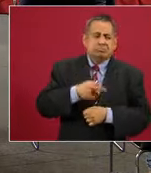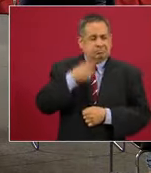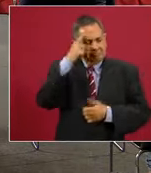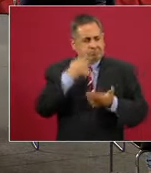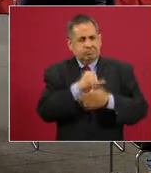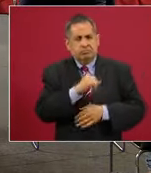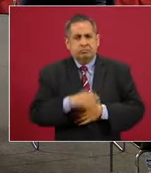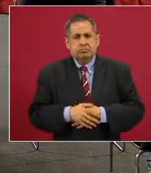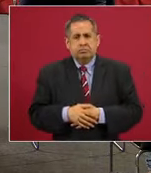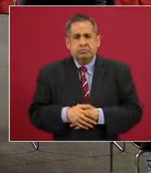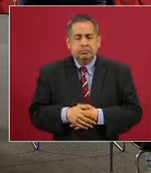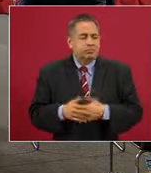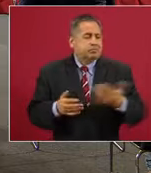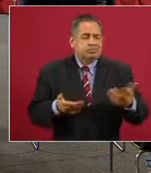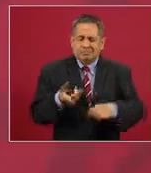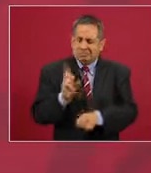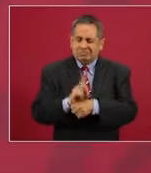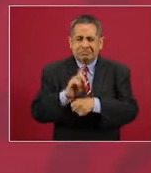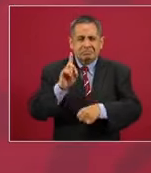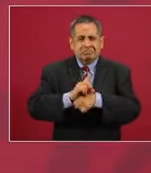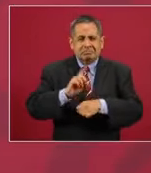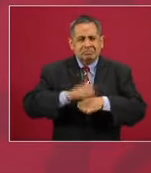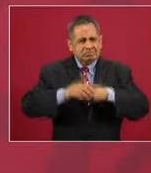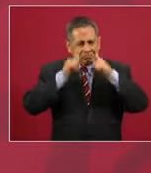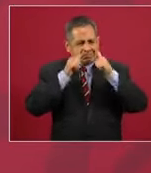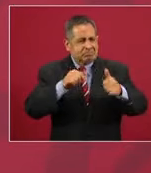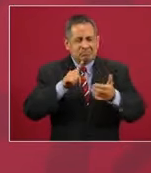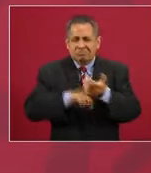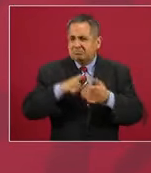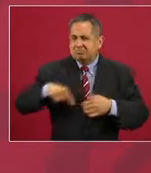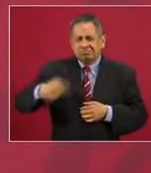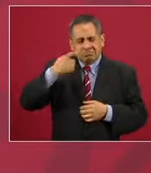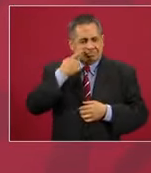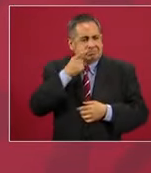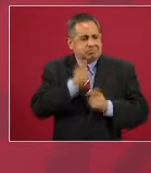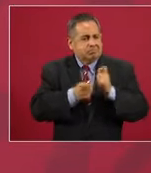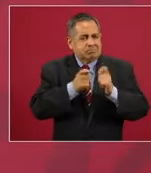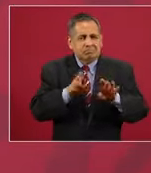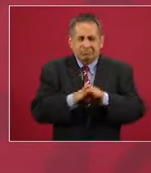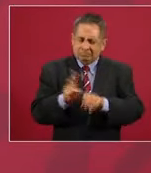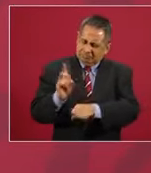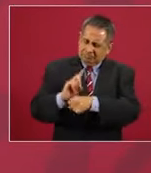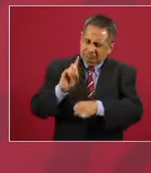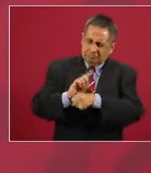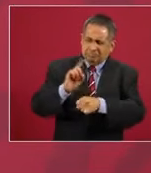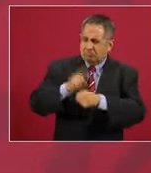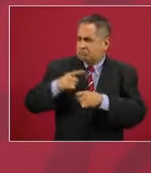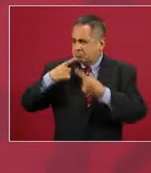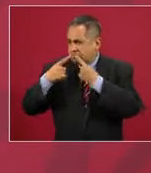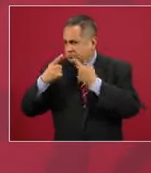Todos los días atendemos el problema, todos los días,